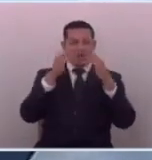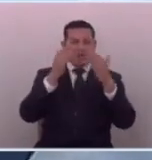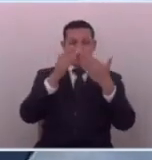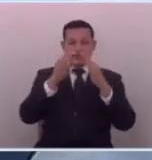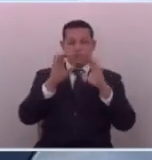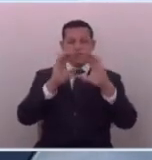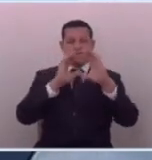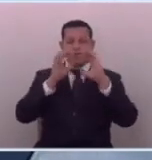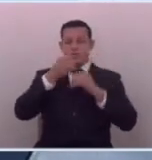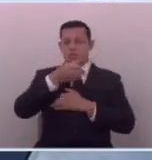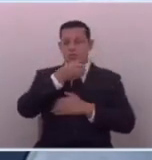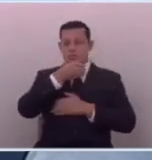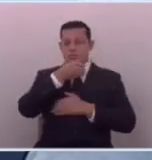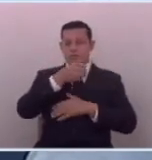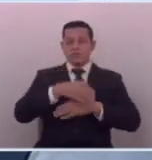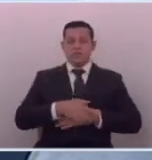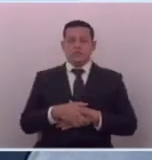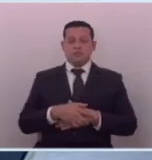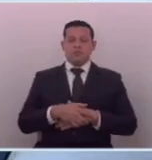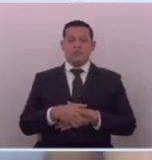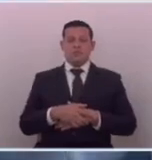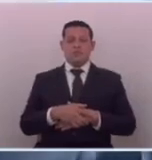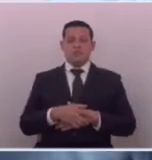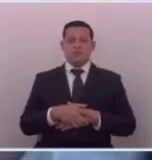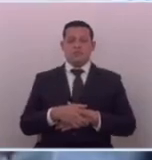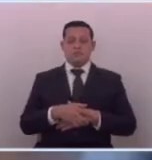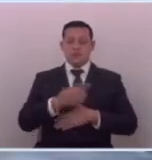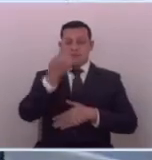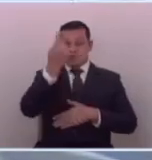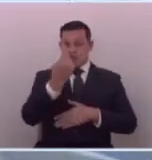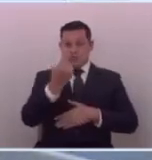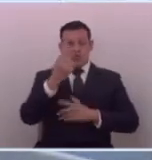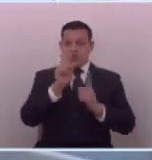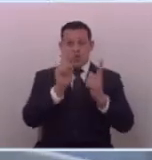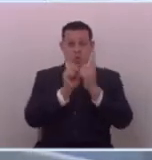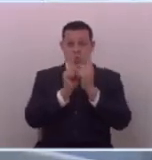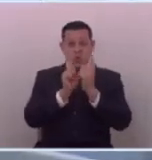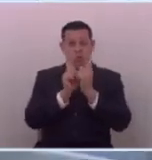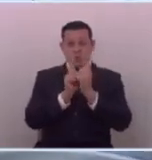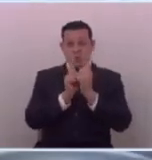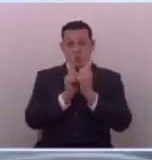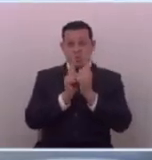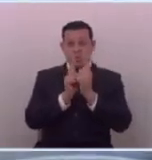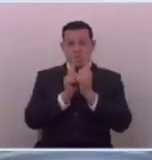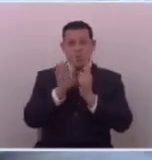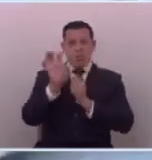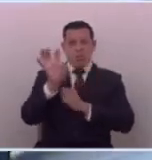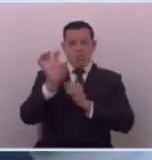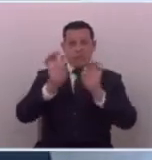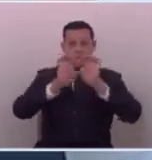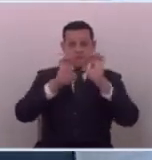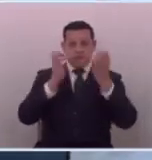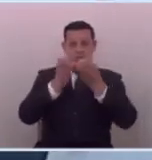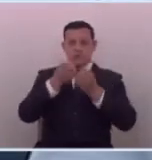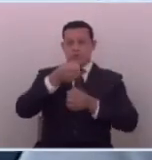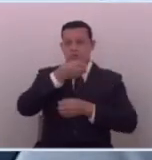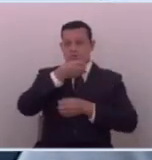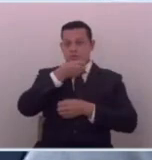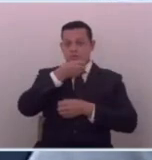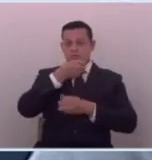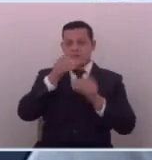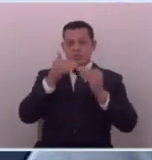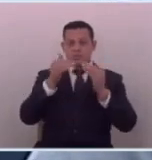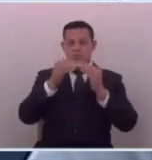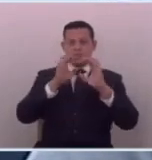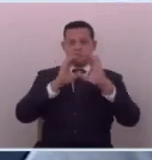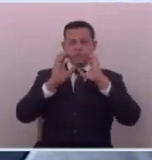medios de diferentes que sujetos desconocidos hurtaron un equipo informático también